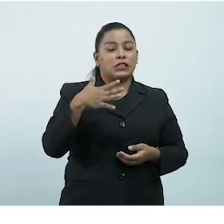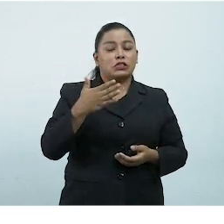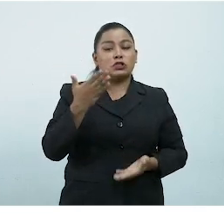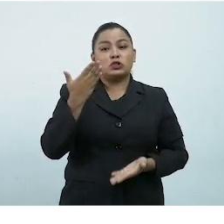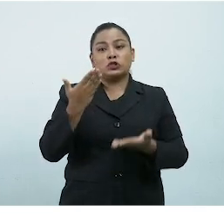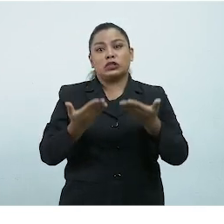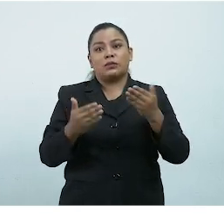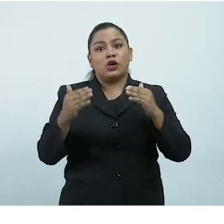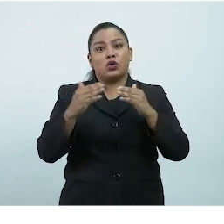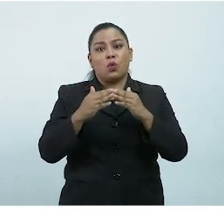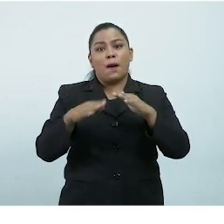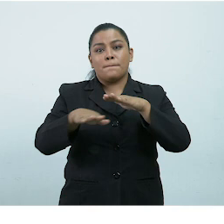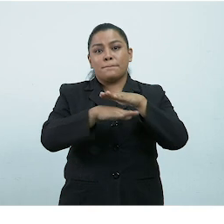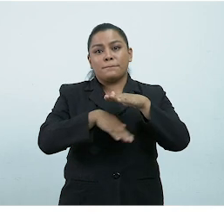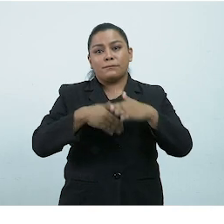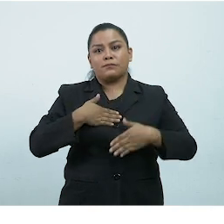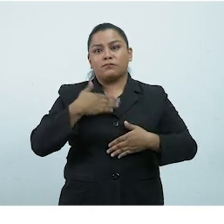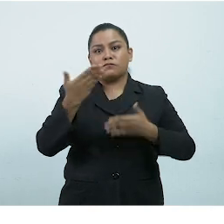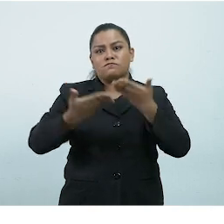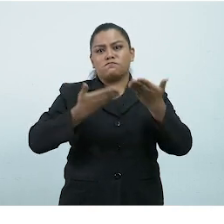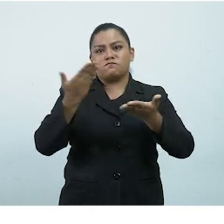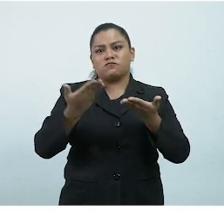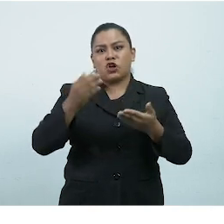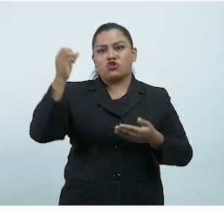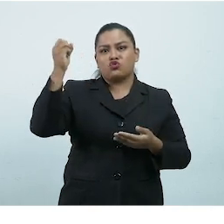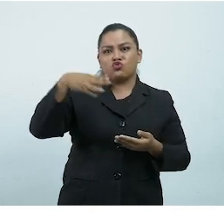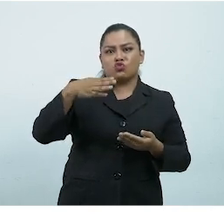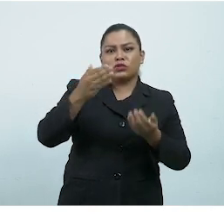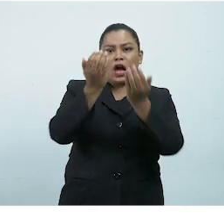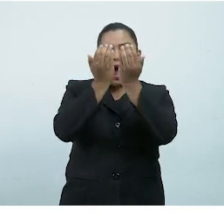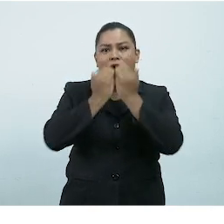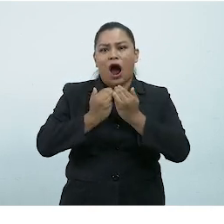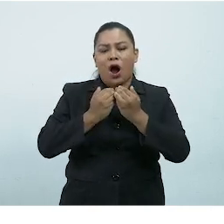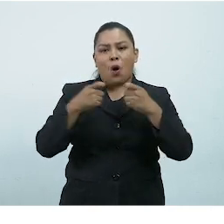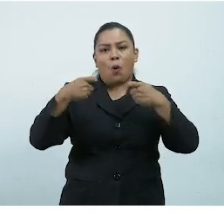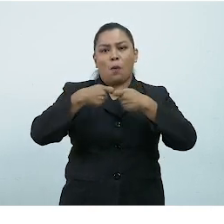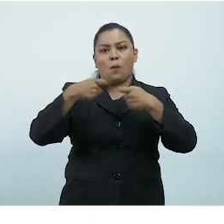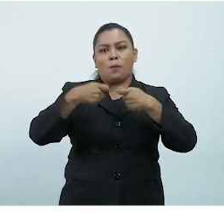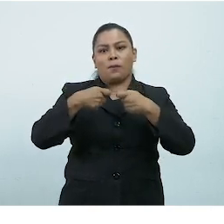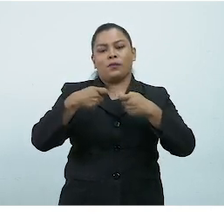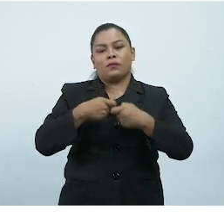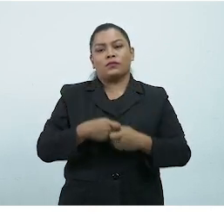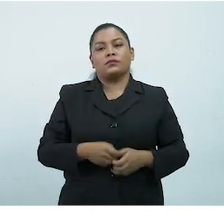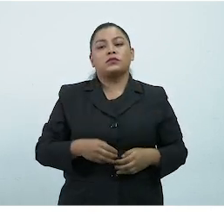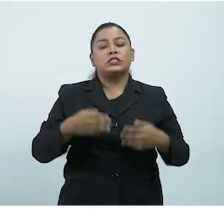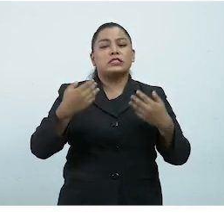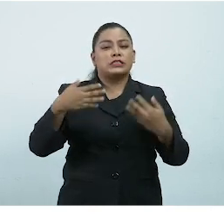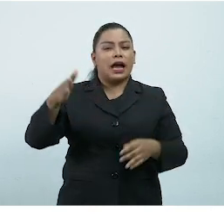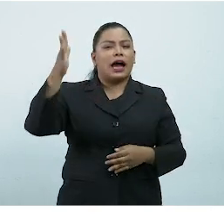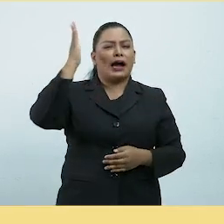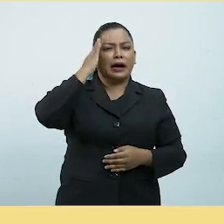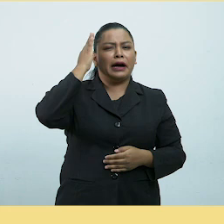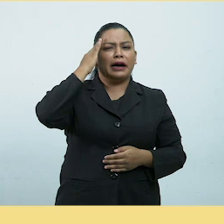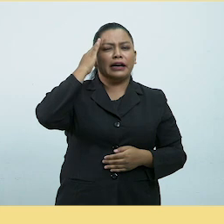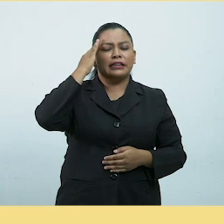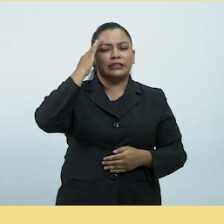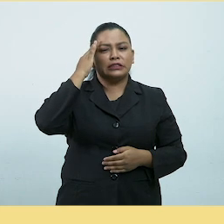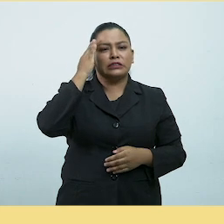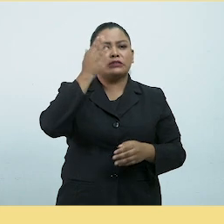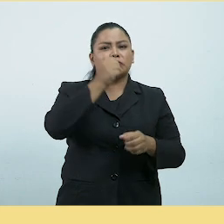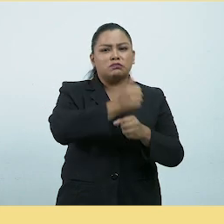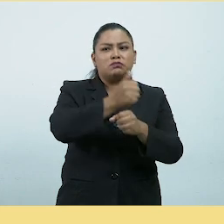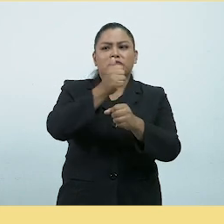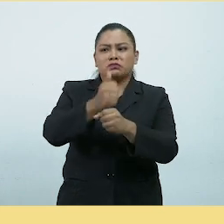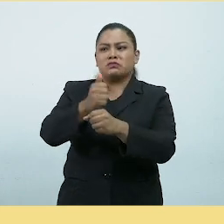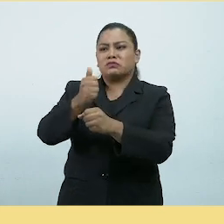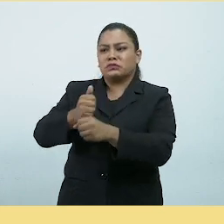el estado de los servicios básicos electricidad, agua y conectividad Una vez identificado el estado de cada área, se